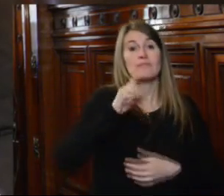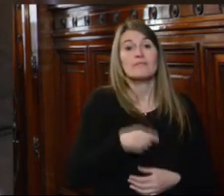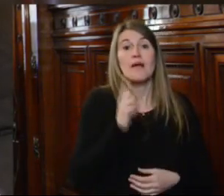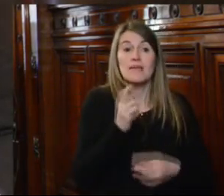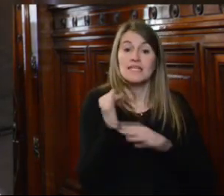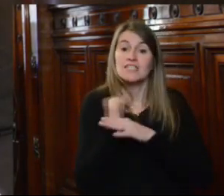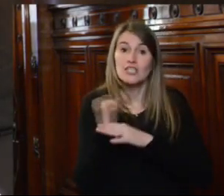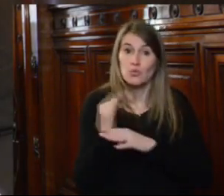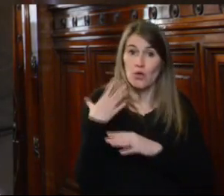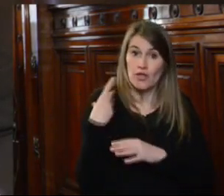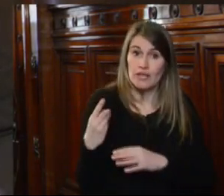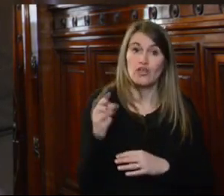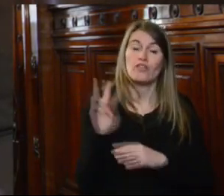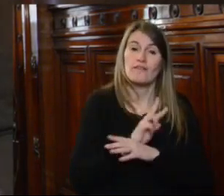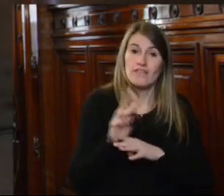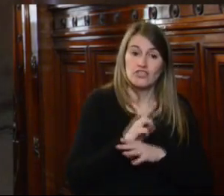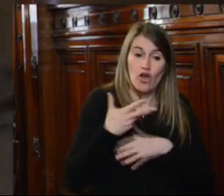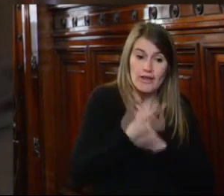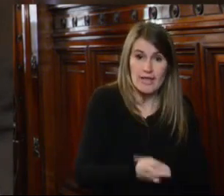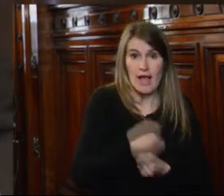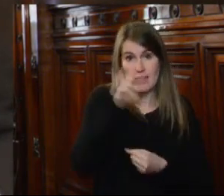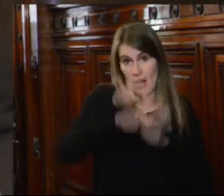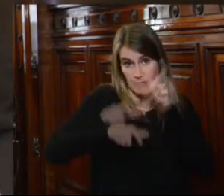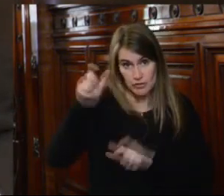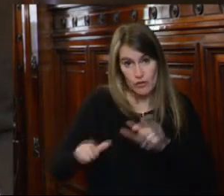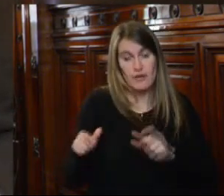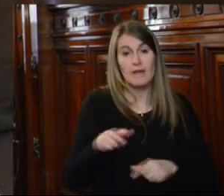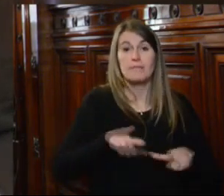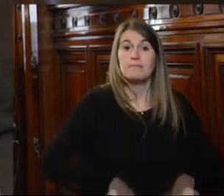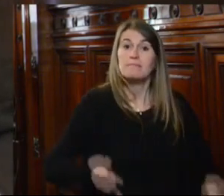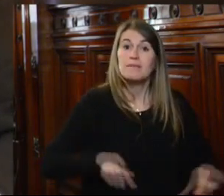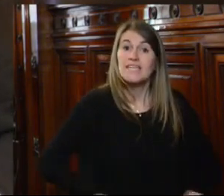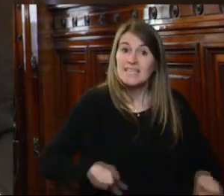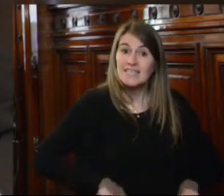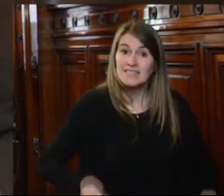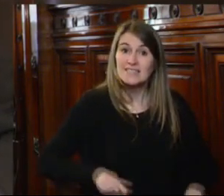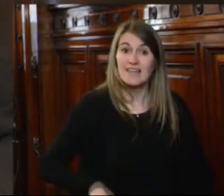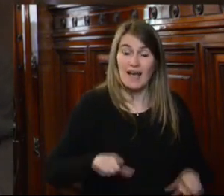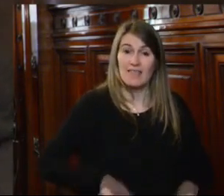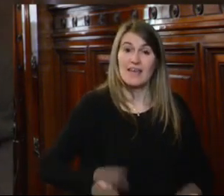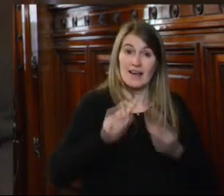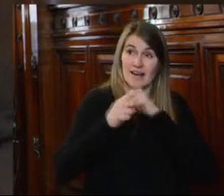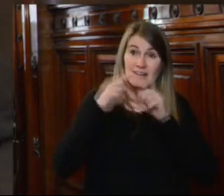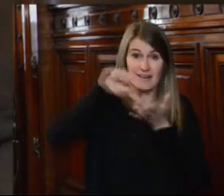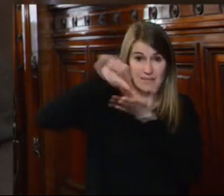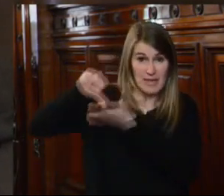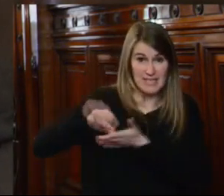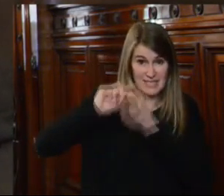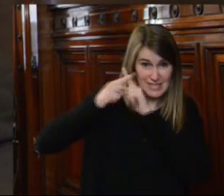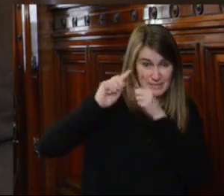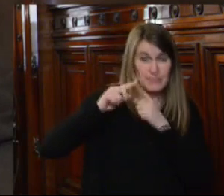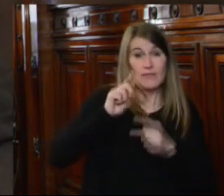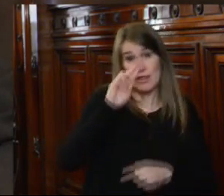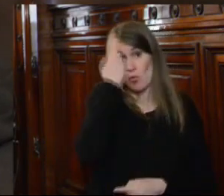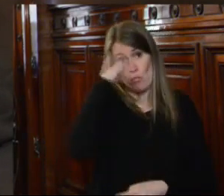nacional de derechos humanos y defensoría del pueblo señoras ministras del Ministerio de Relaciones Exteriores de la República Oriental del